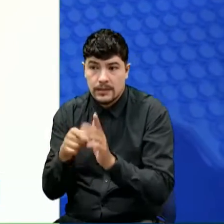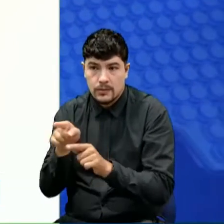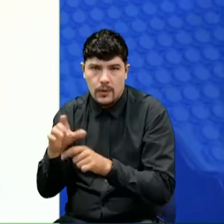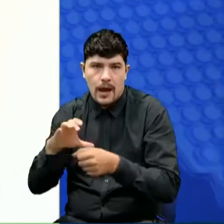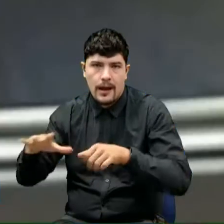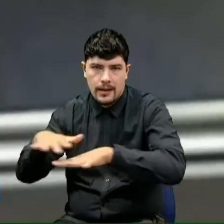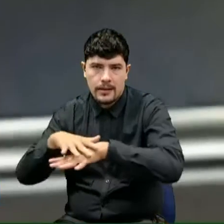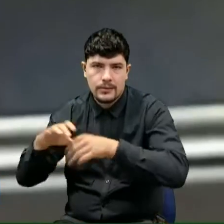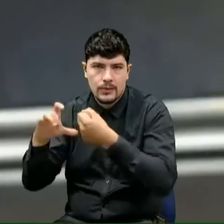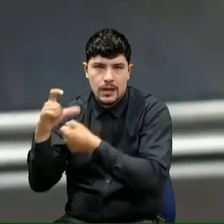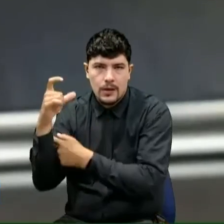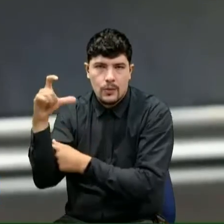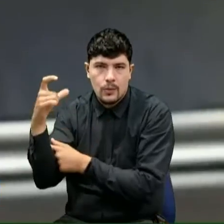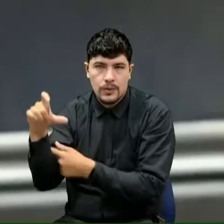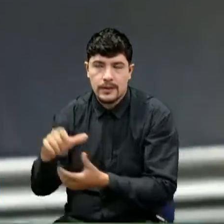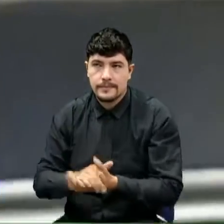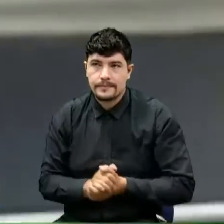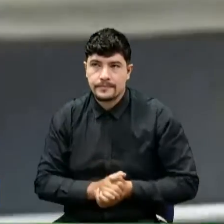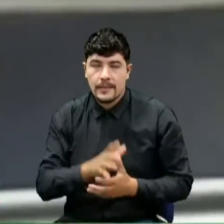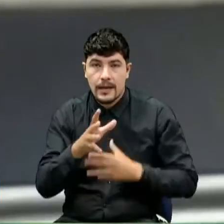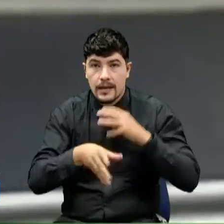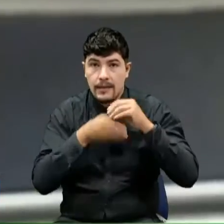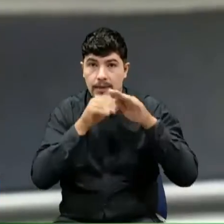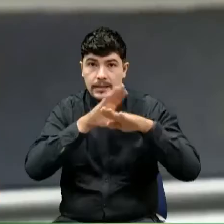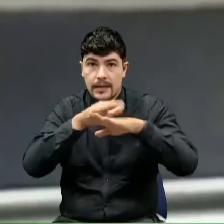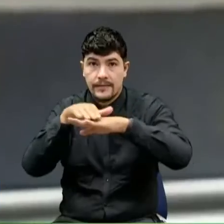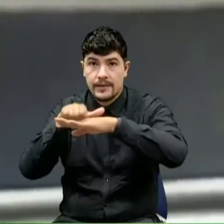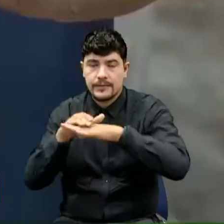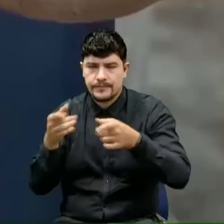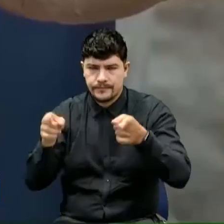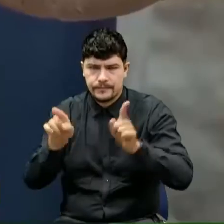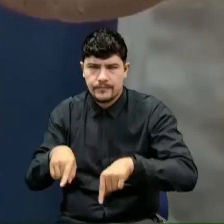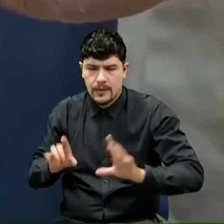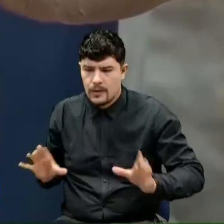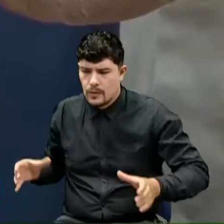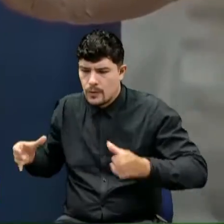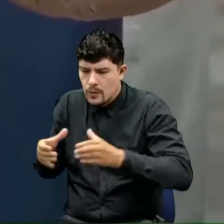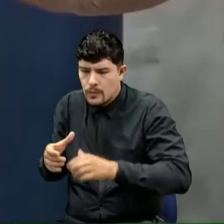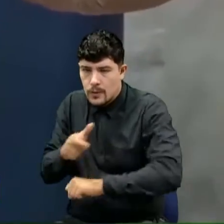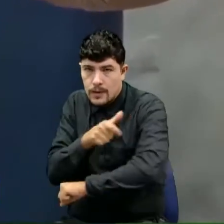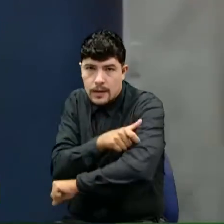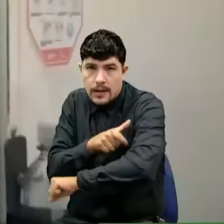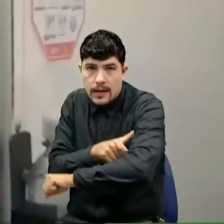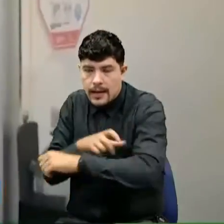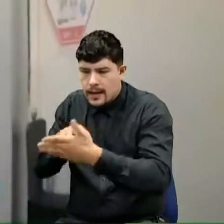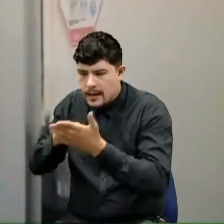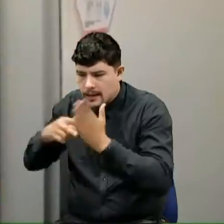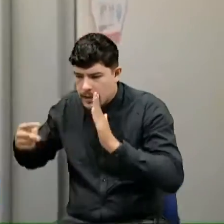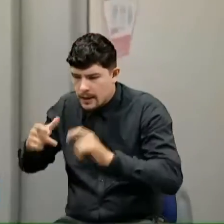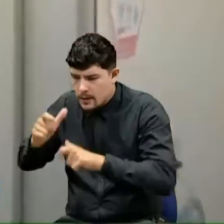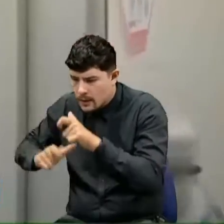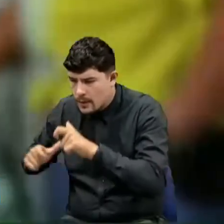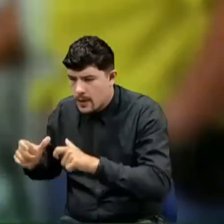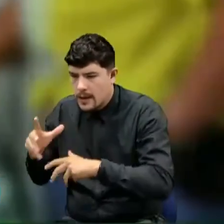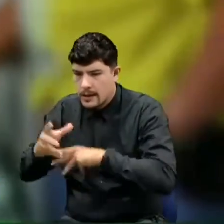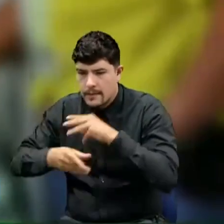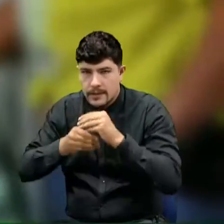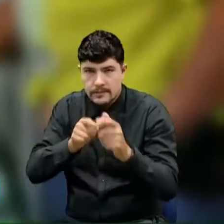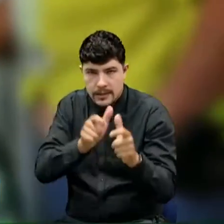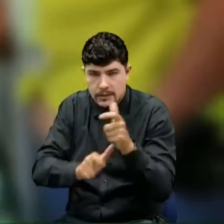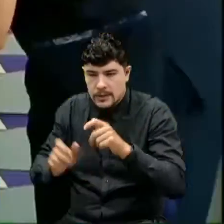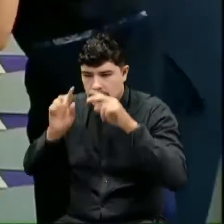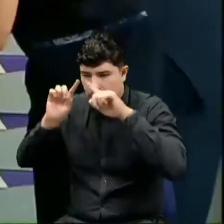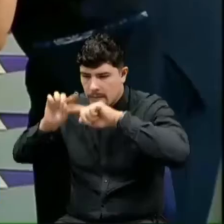y el área metropolitana. Asimismo, se advierte de la conformación de un comité técnico-científico para la logística de la inmunización